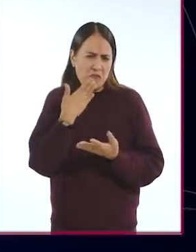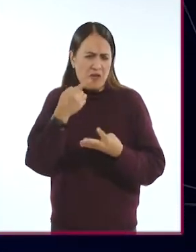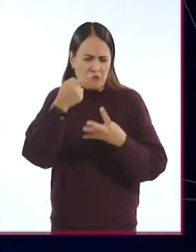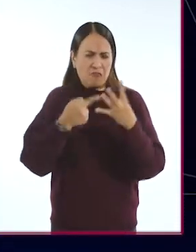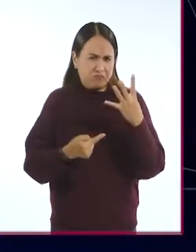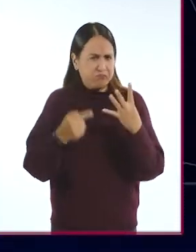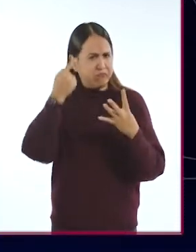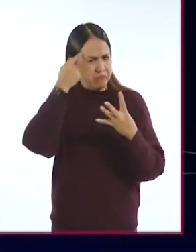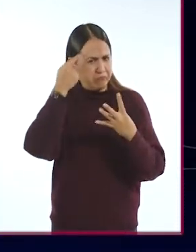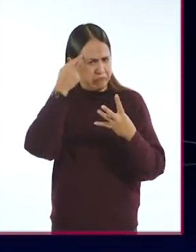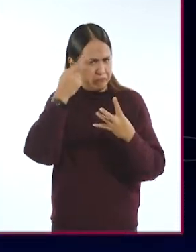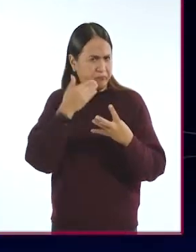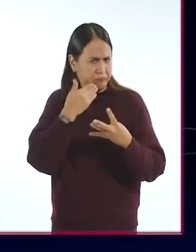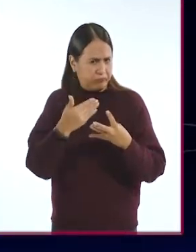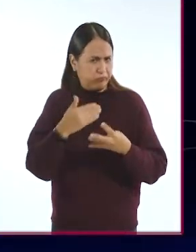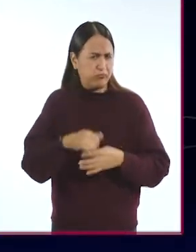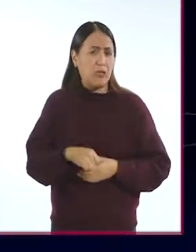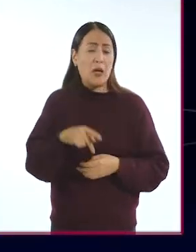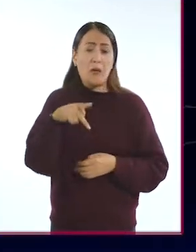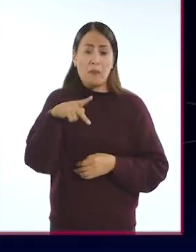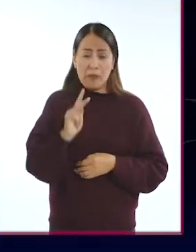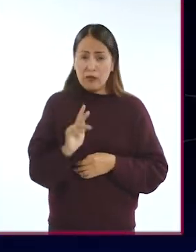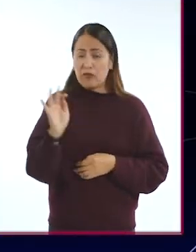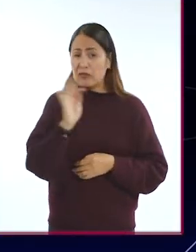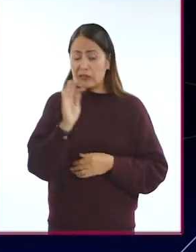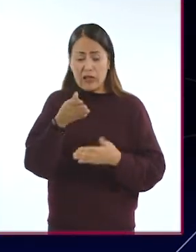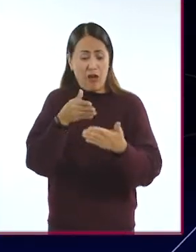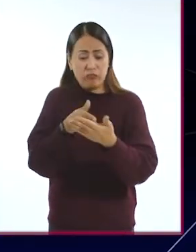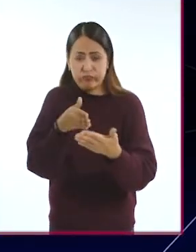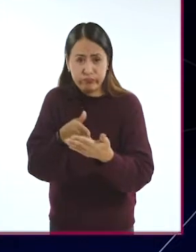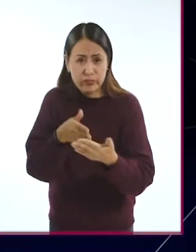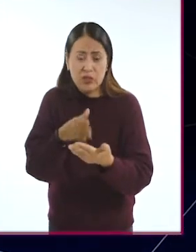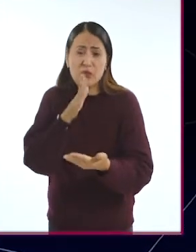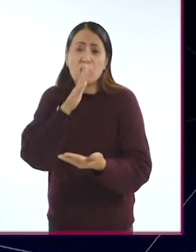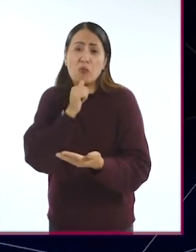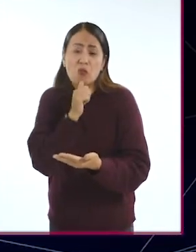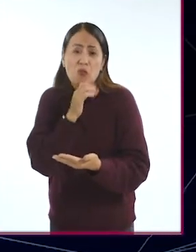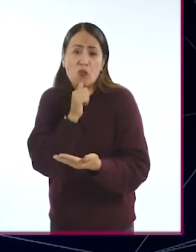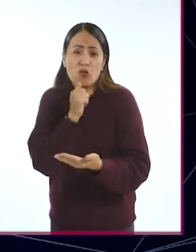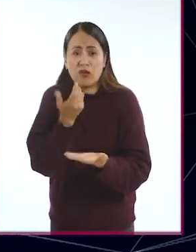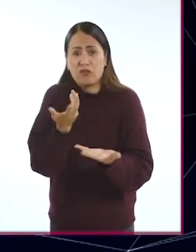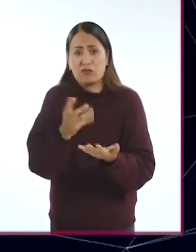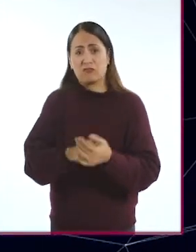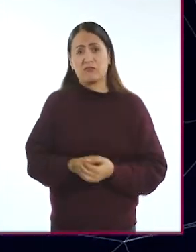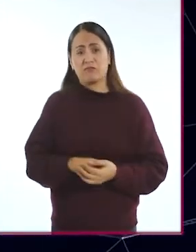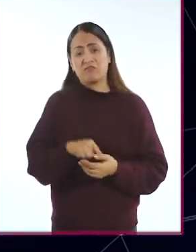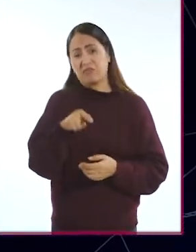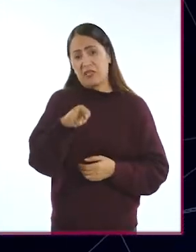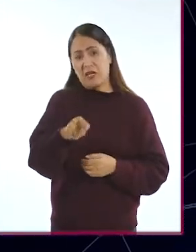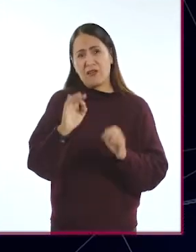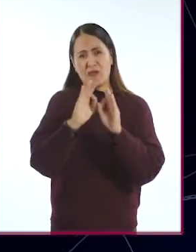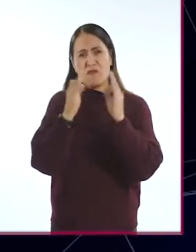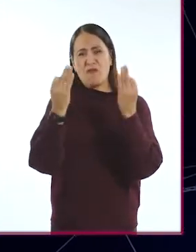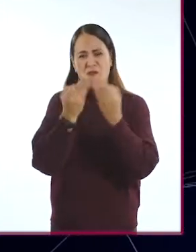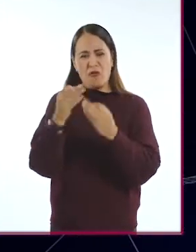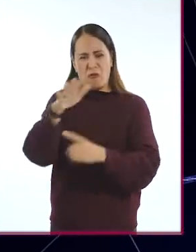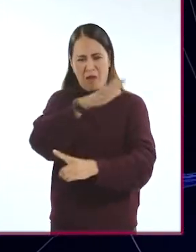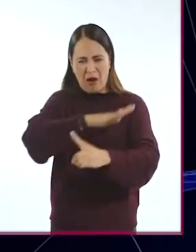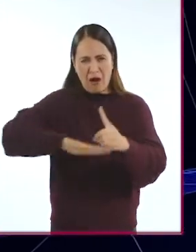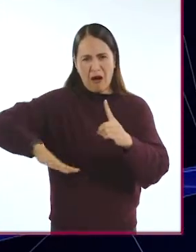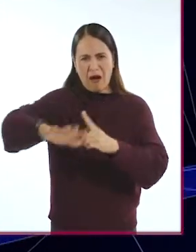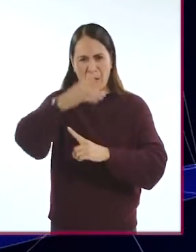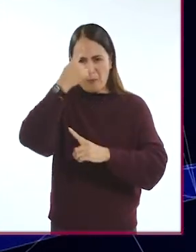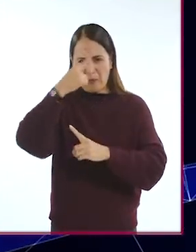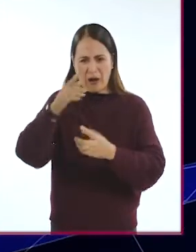está capacitado para ello. Pero si no tiene la accesibilidad mínima que es este diseño universal del ambiente,